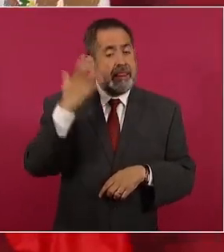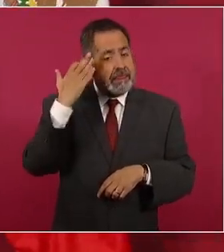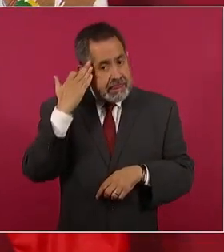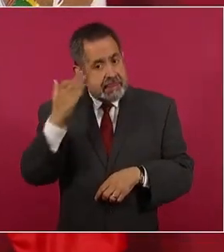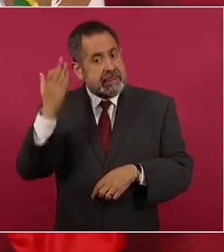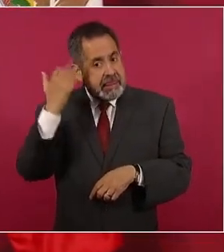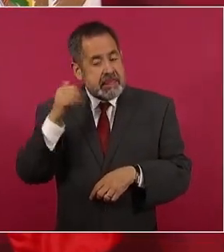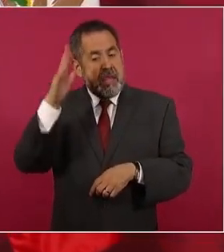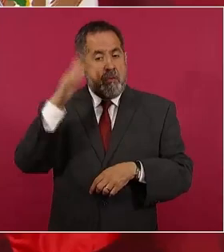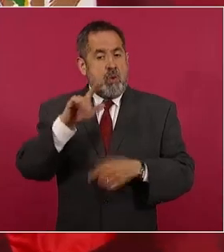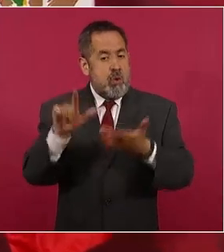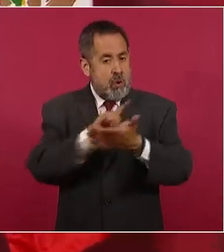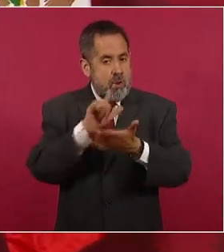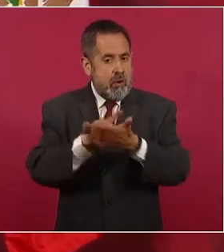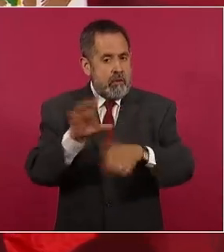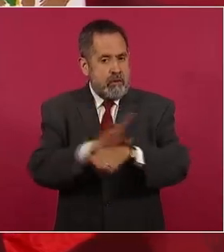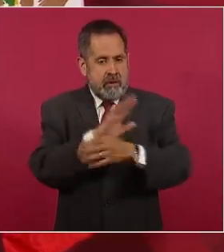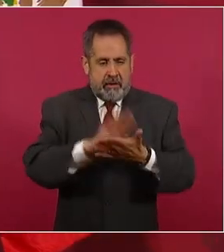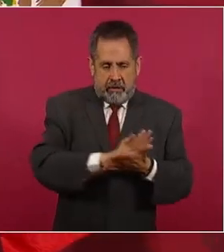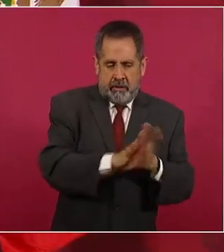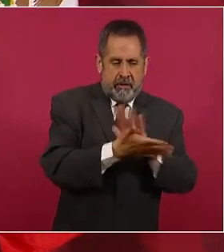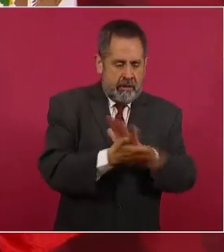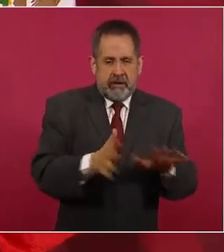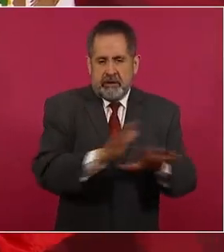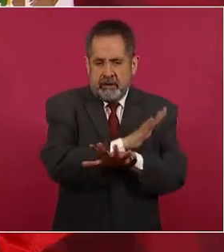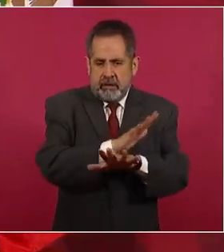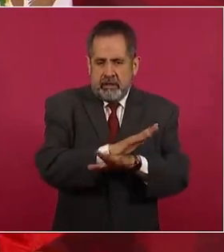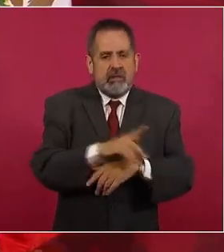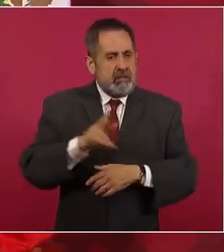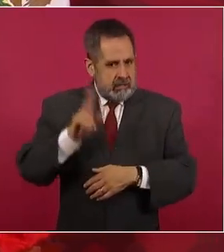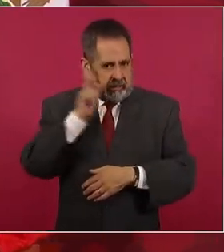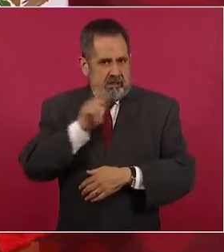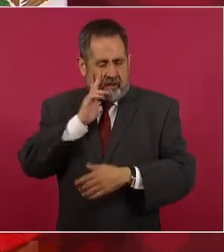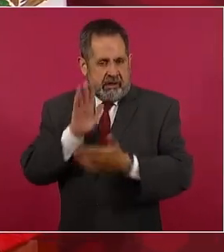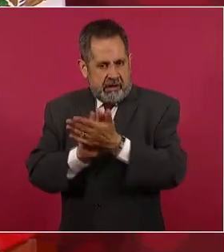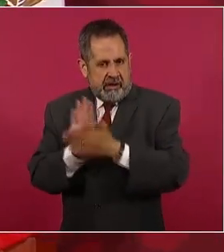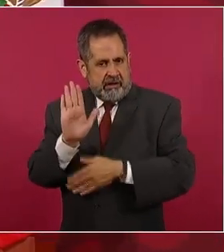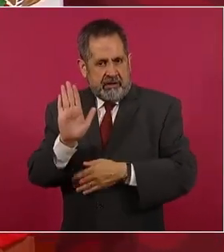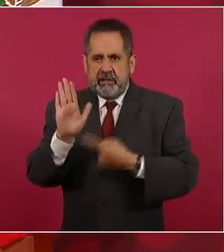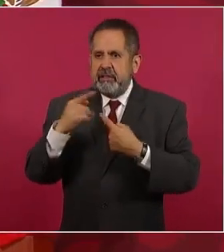ya hay constancia que presenté la denuncia